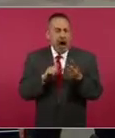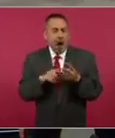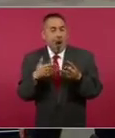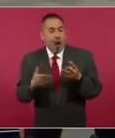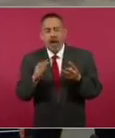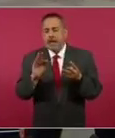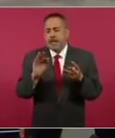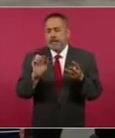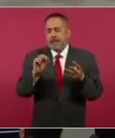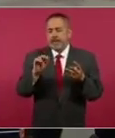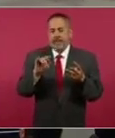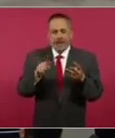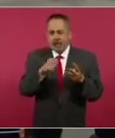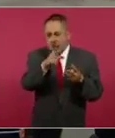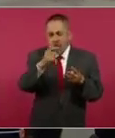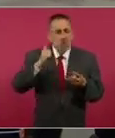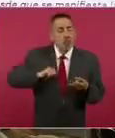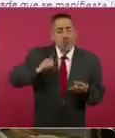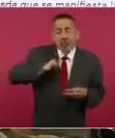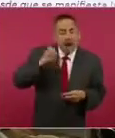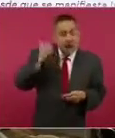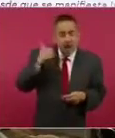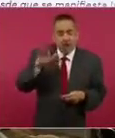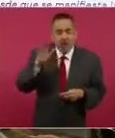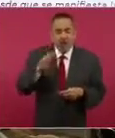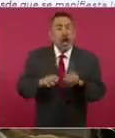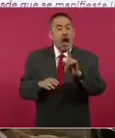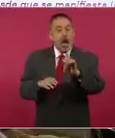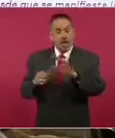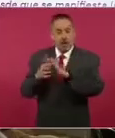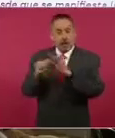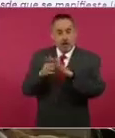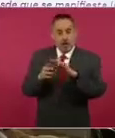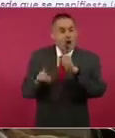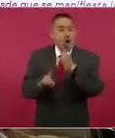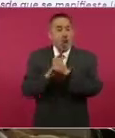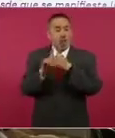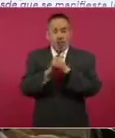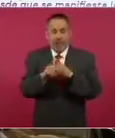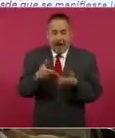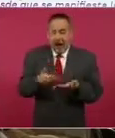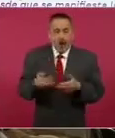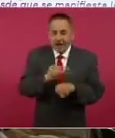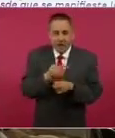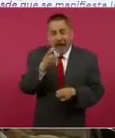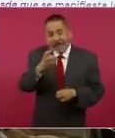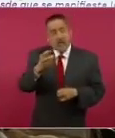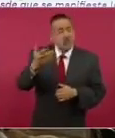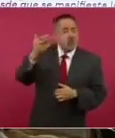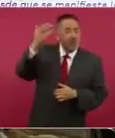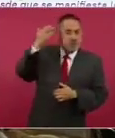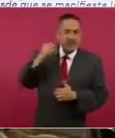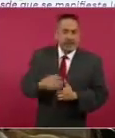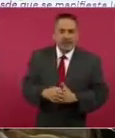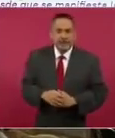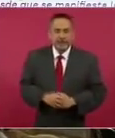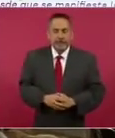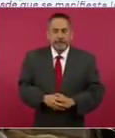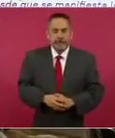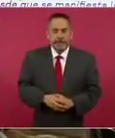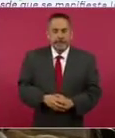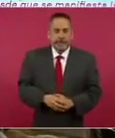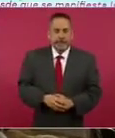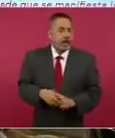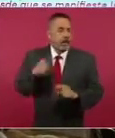fentanilo. ¿La que sigue? Sí, es del fentanilo. Lo que quiero decir es que el problema no es actual. ¿La que sigue, por favor? Crisis en Estados